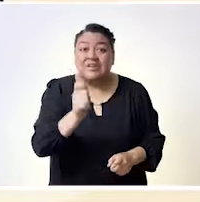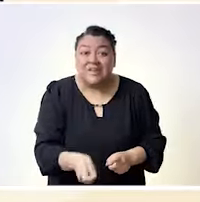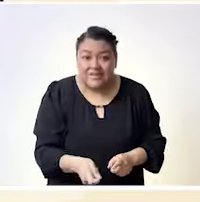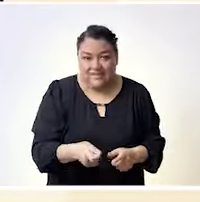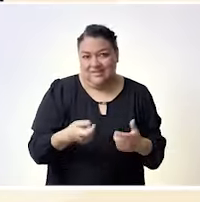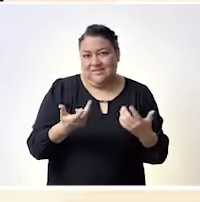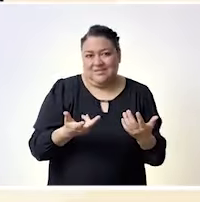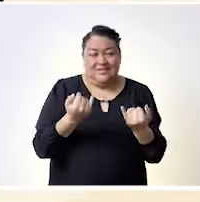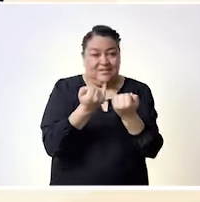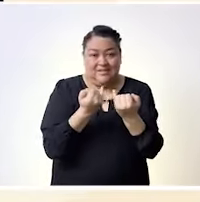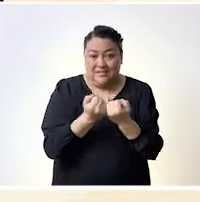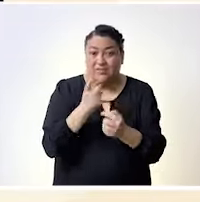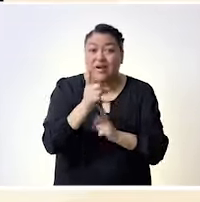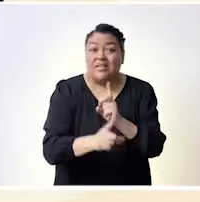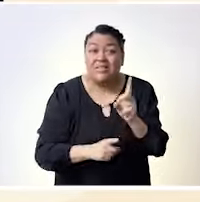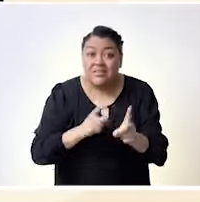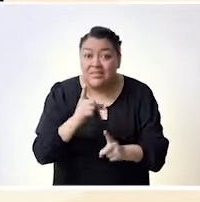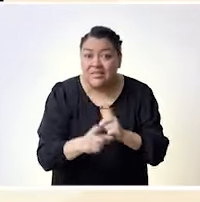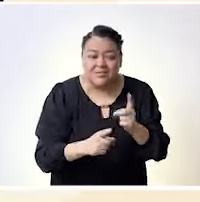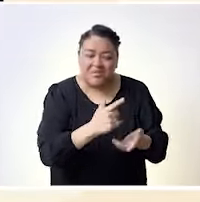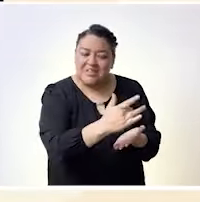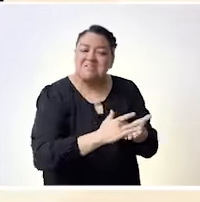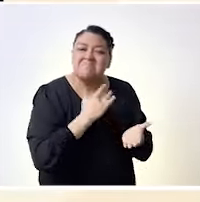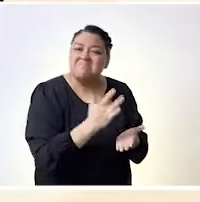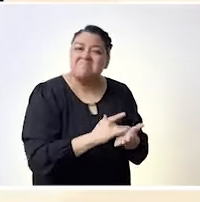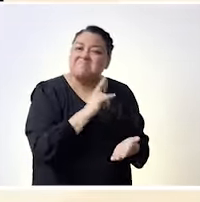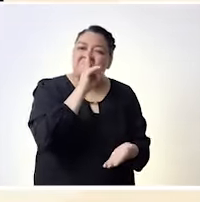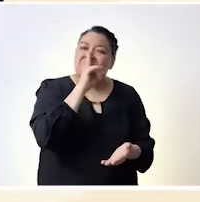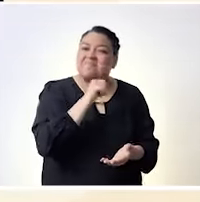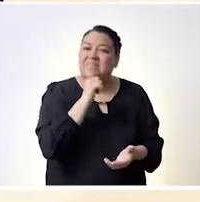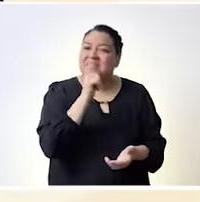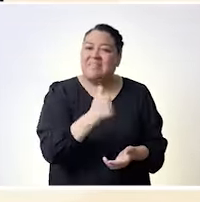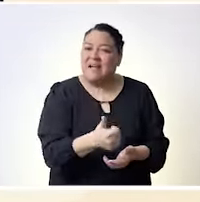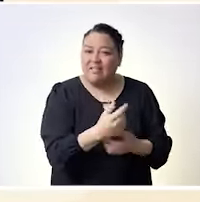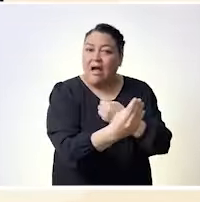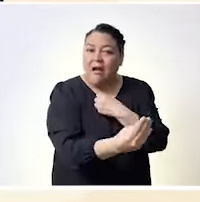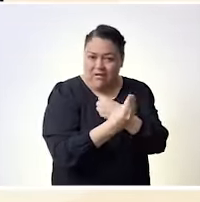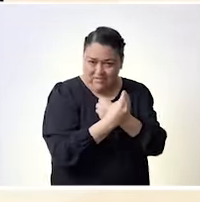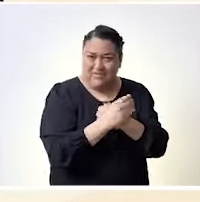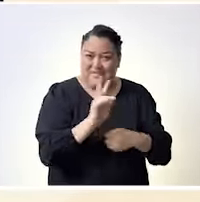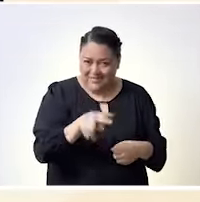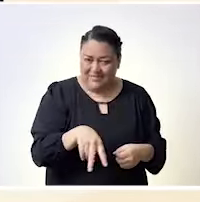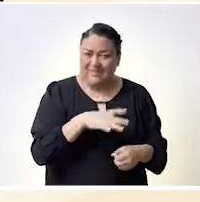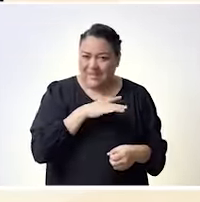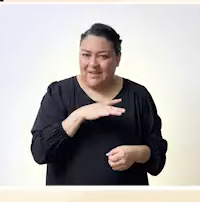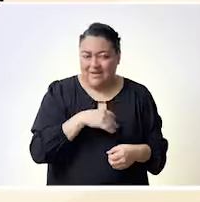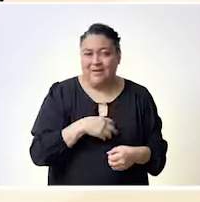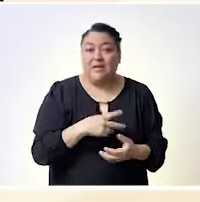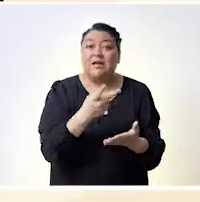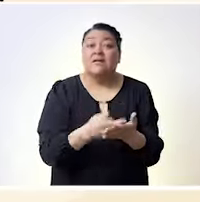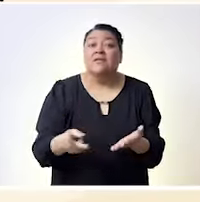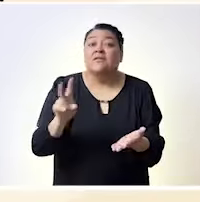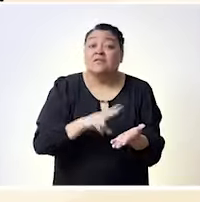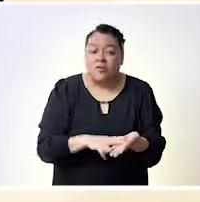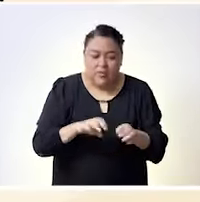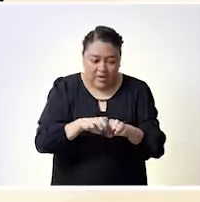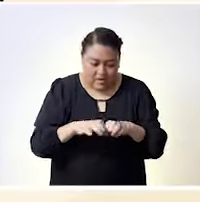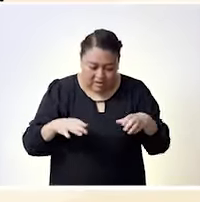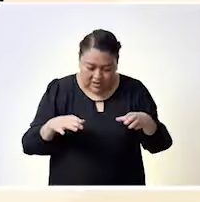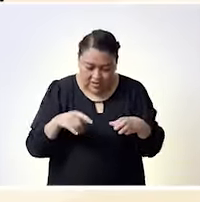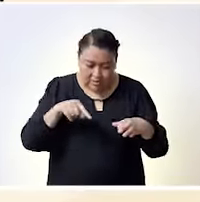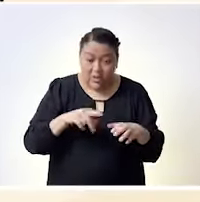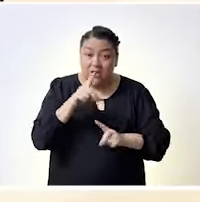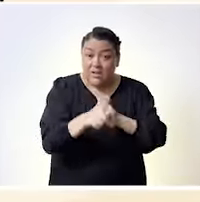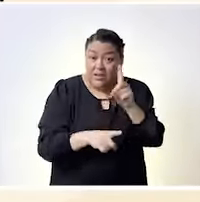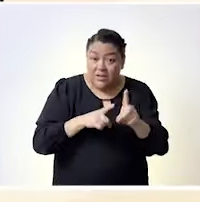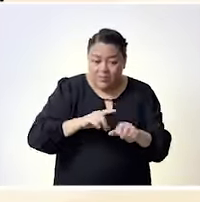porque soy una mujer con discapacidad que practica deporte adaptado y lucha todos los días por que esta invisibilización